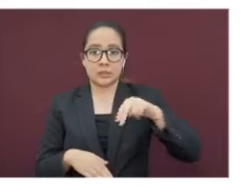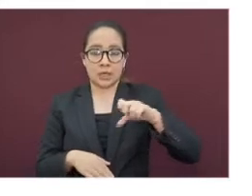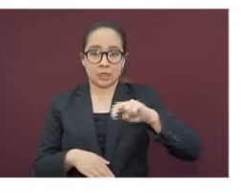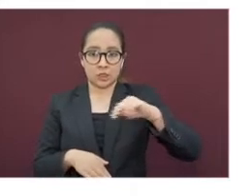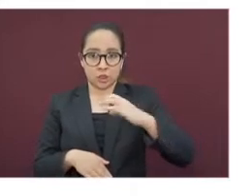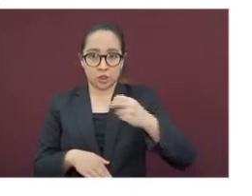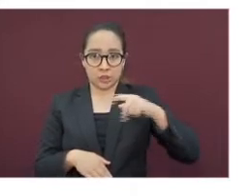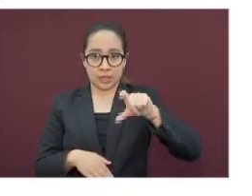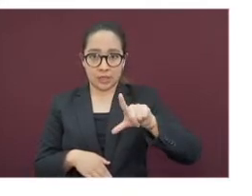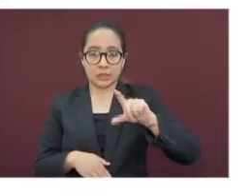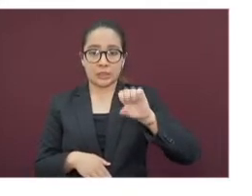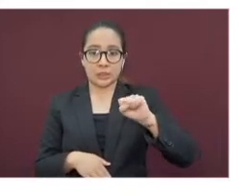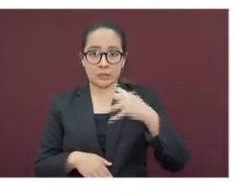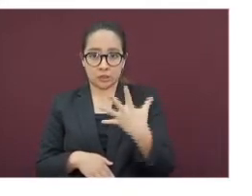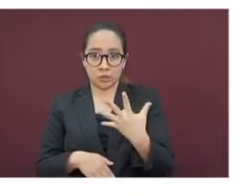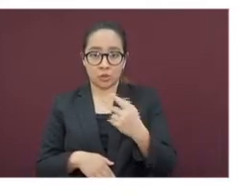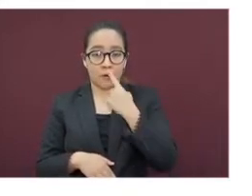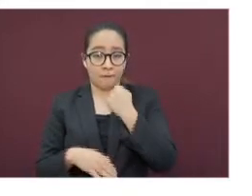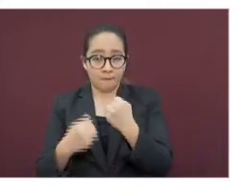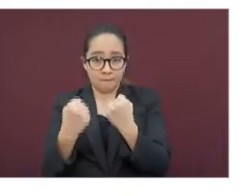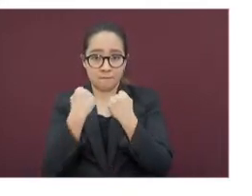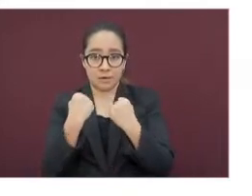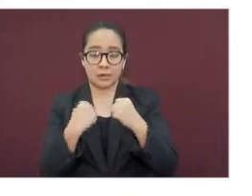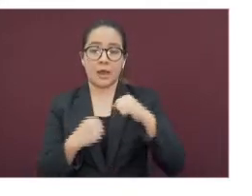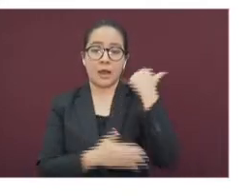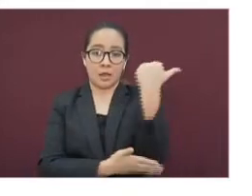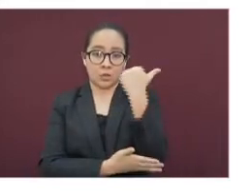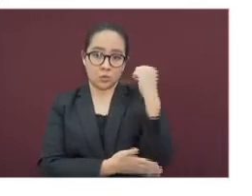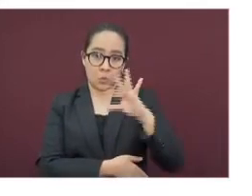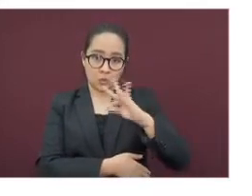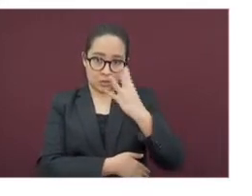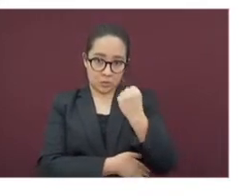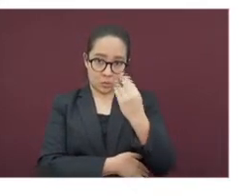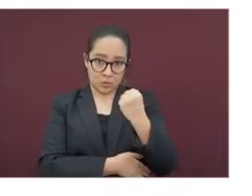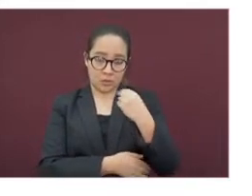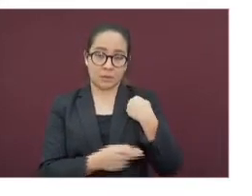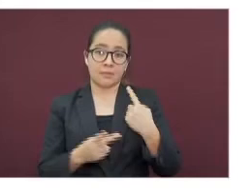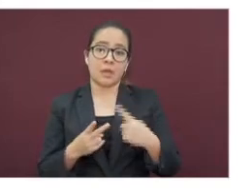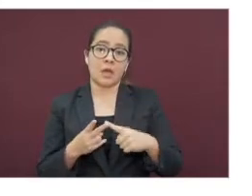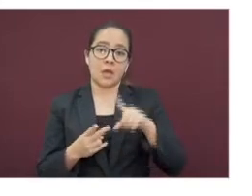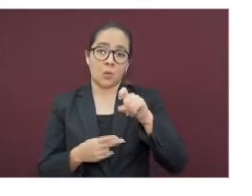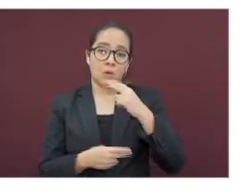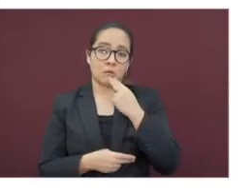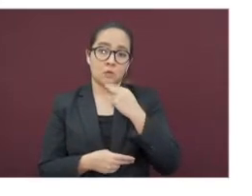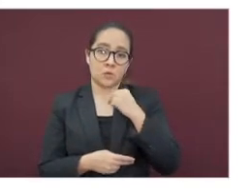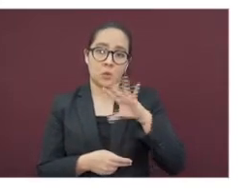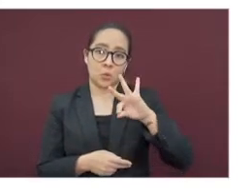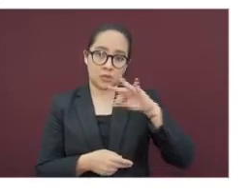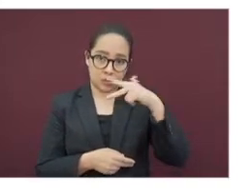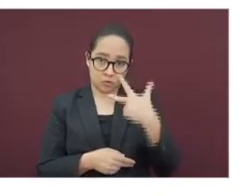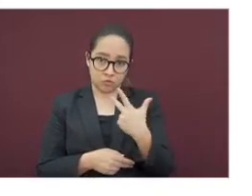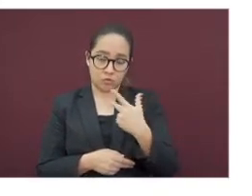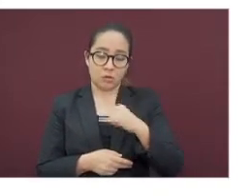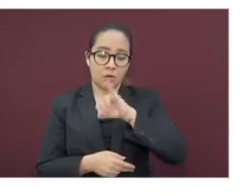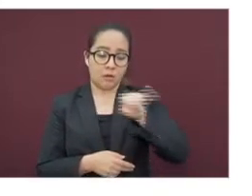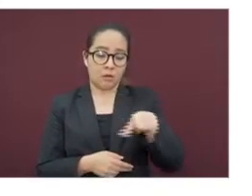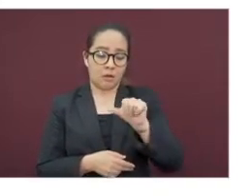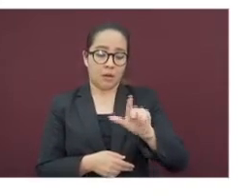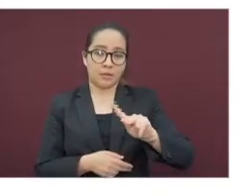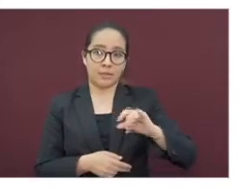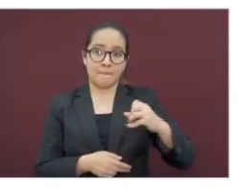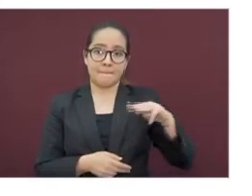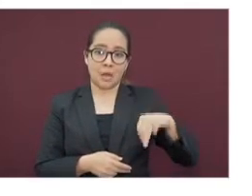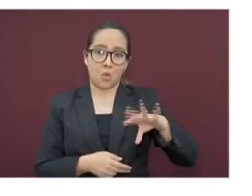Y en rojo intenso, Acayucan con cuarenta nueve, Aguadulce cuarenta y ocho, Jaltipan cuarenta cuatro,